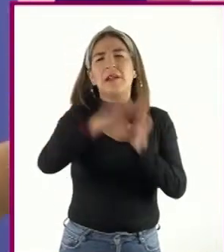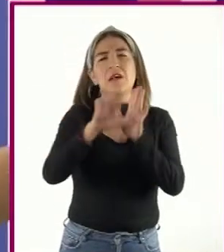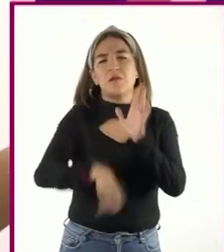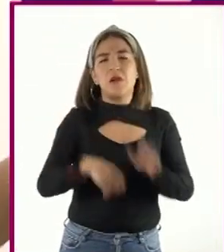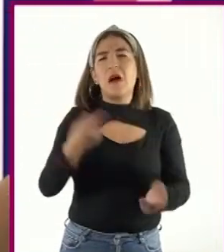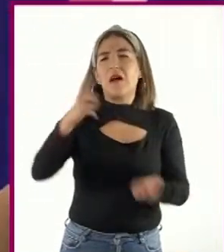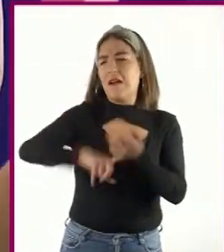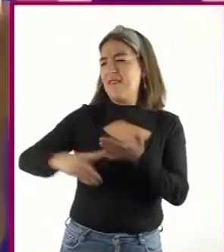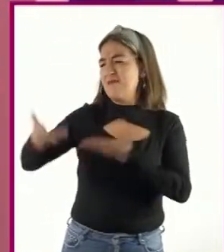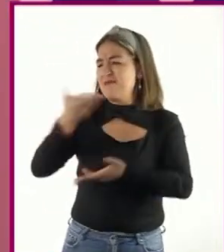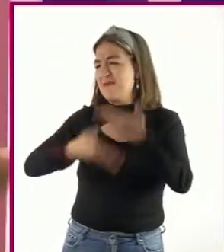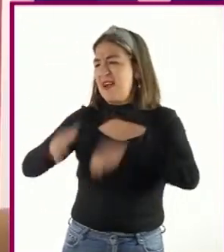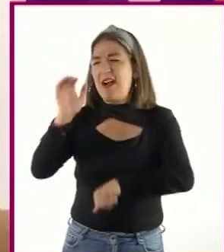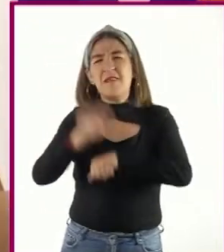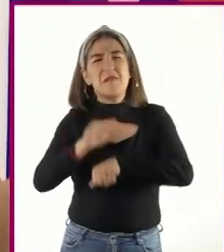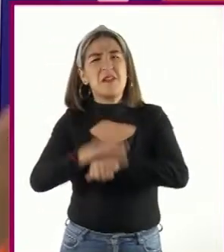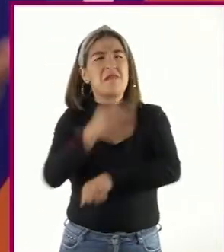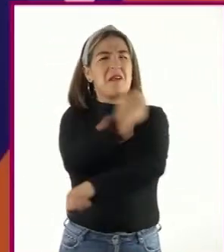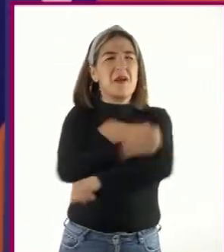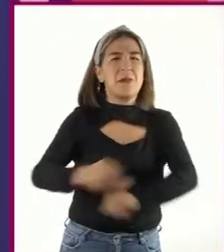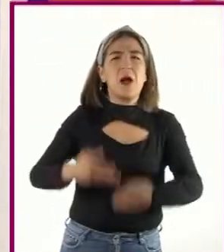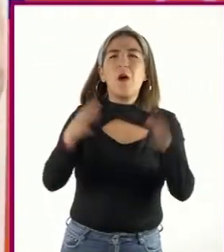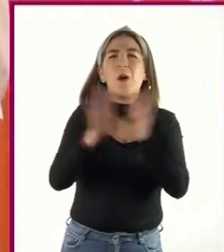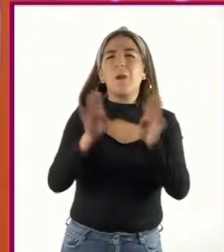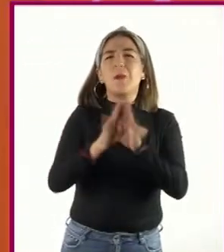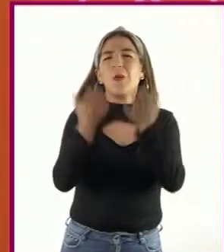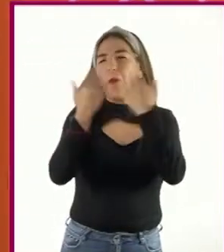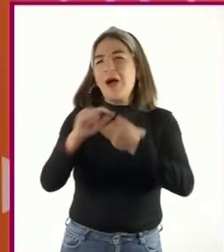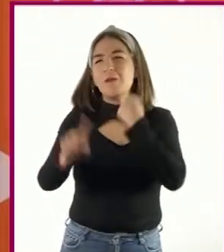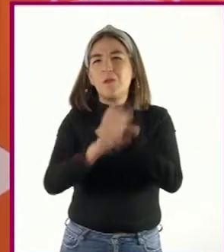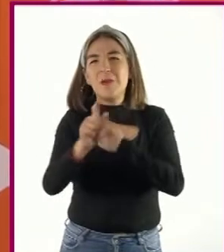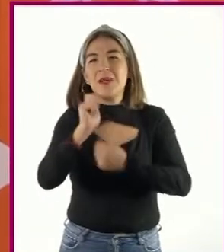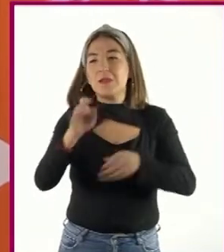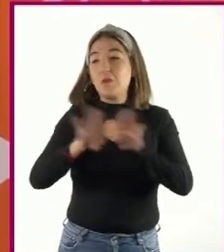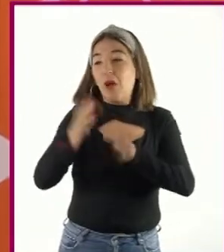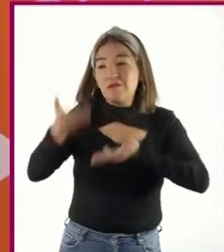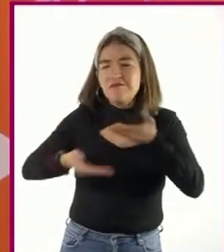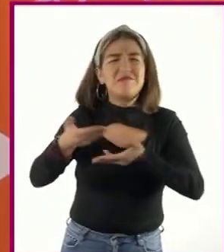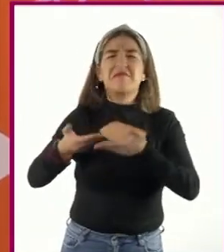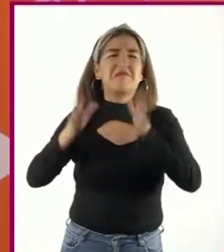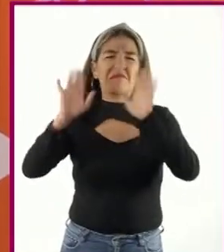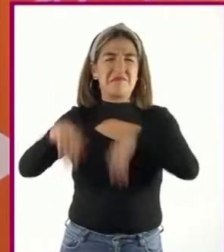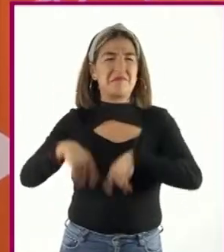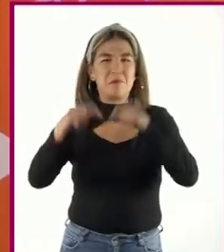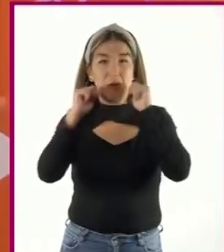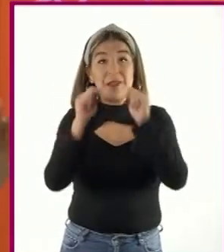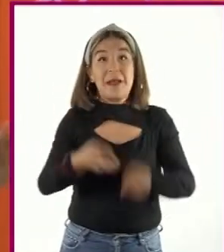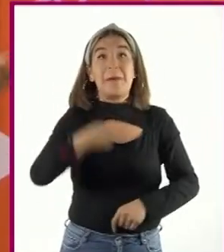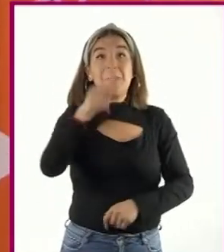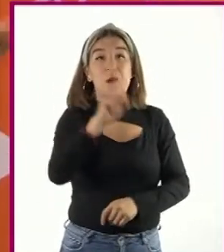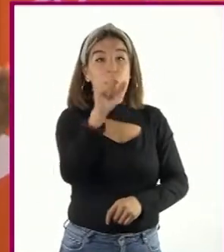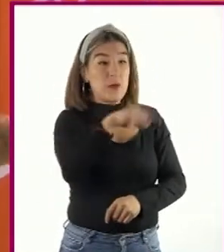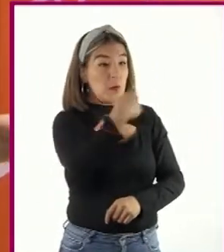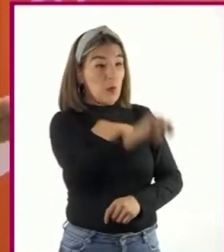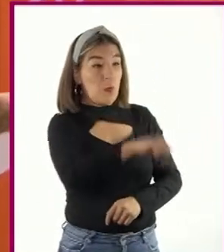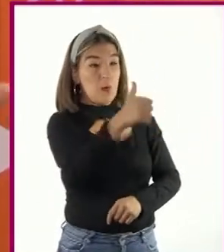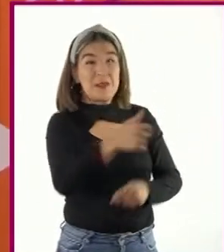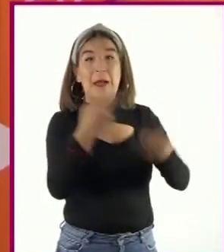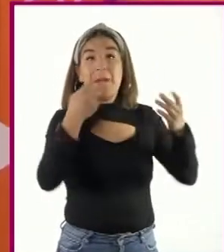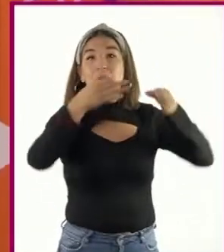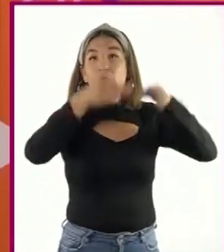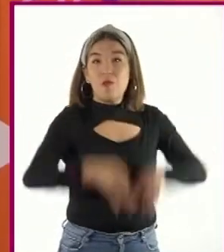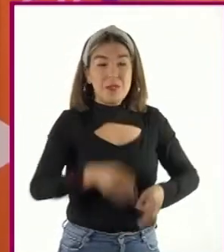que entre amigos o familiares no haya problema en expresiones más ligeras. Sin embargo, cuando estamos en medios